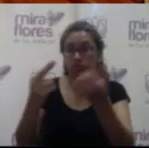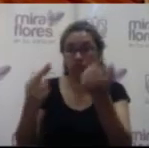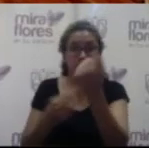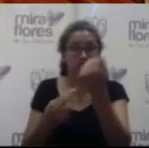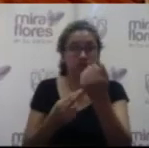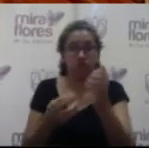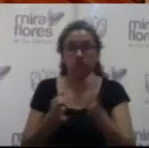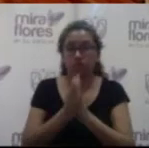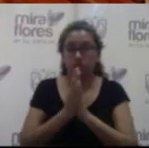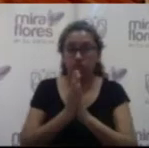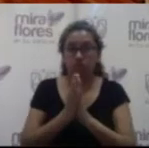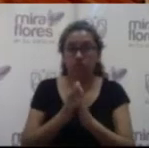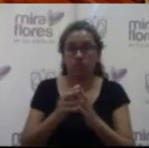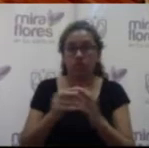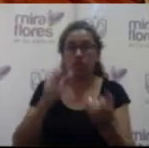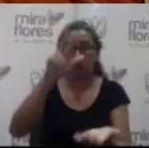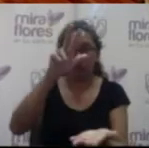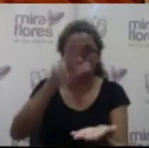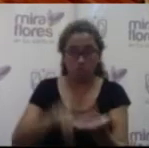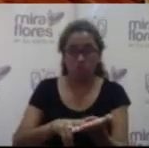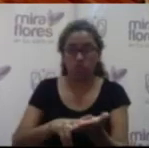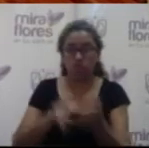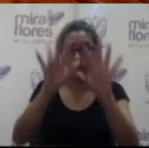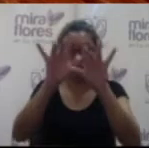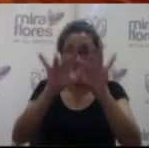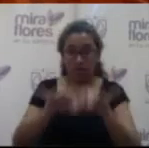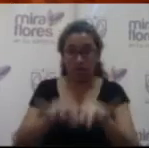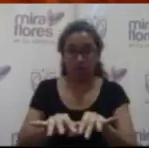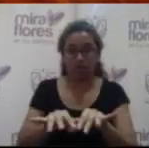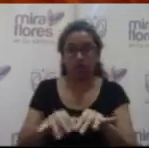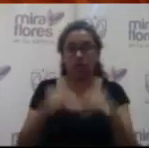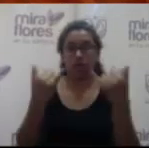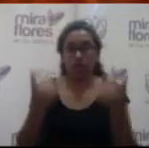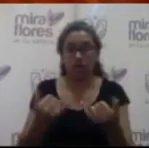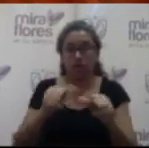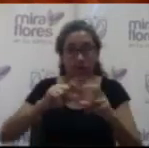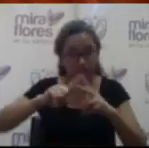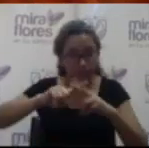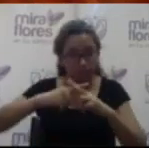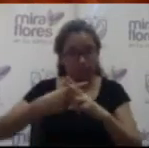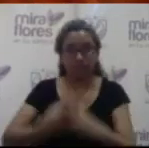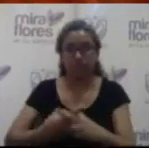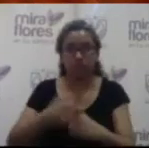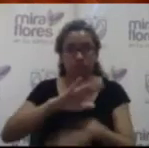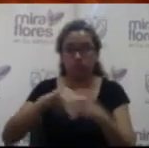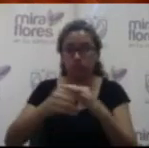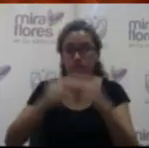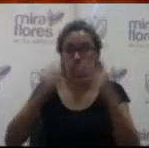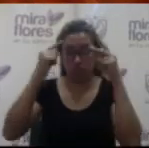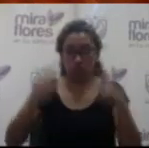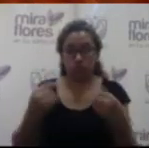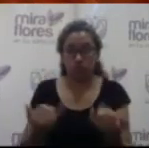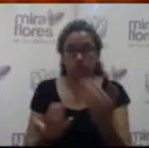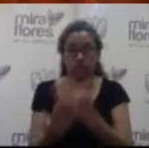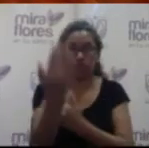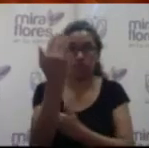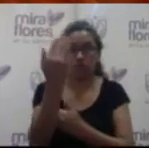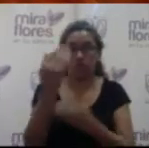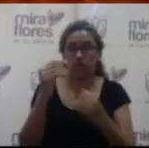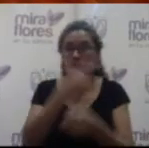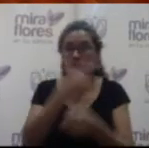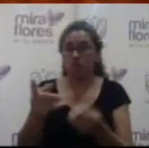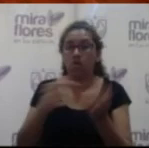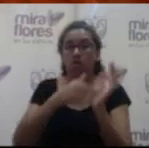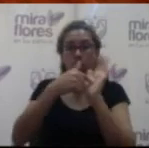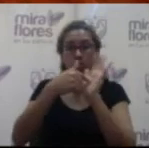se sirvan exonerarnos de la aprobación del acta para la ejecución inmediata de los acuerdos tomados esta mañana. Aquellos miembros del